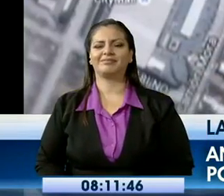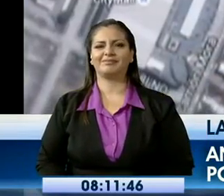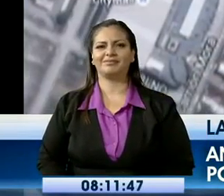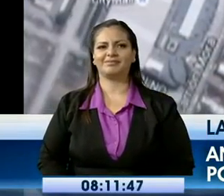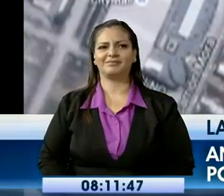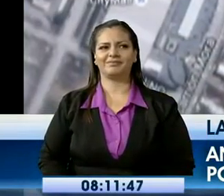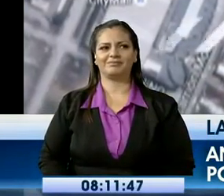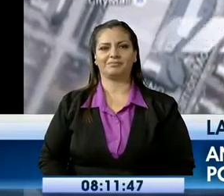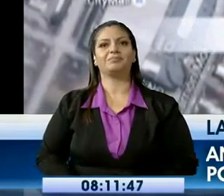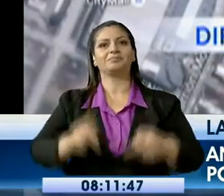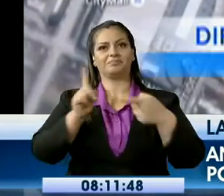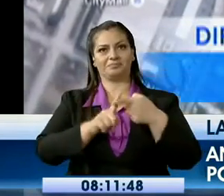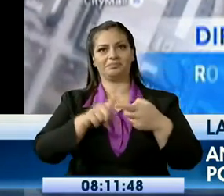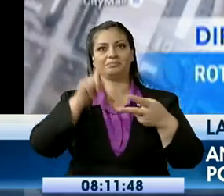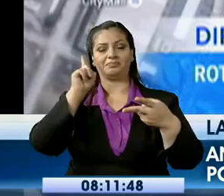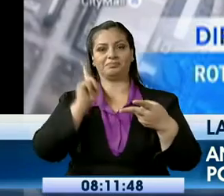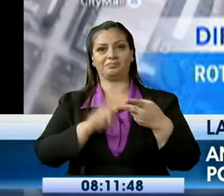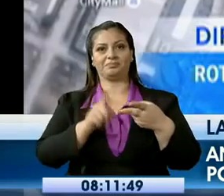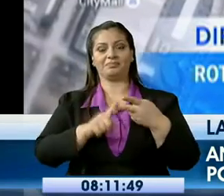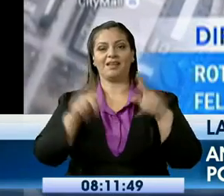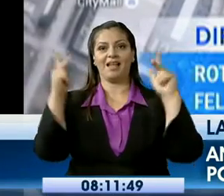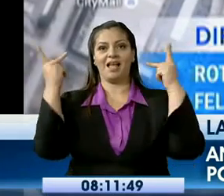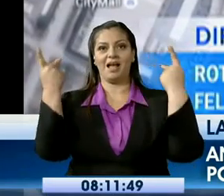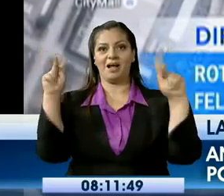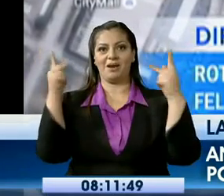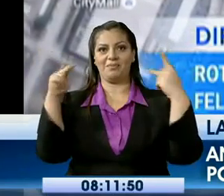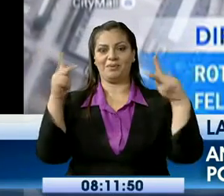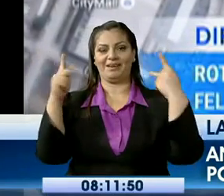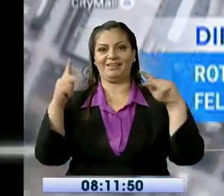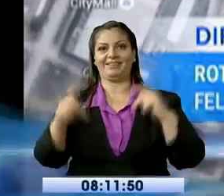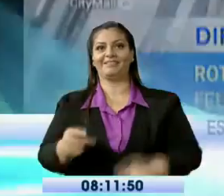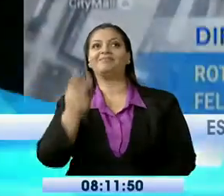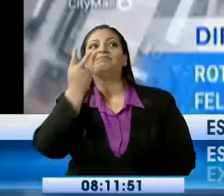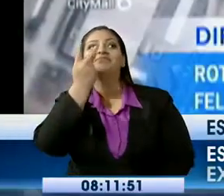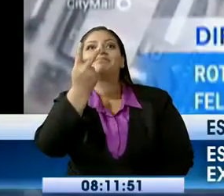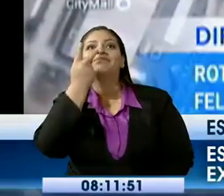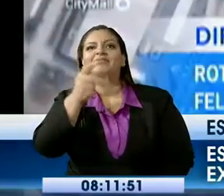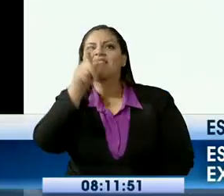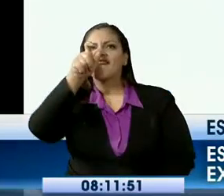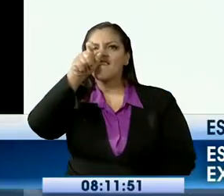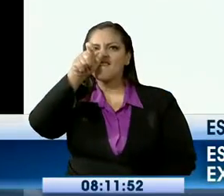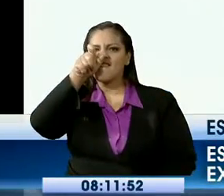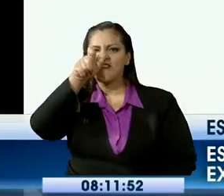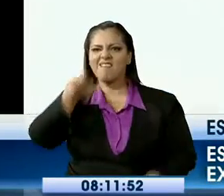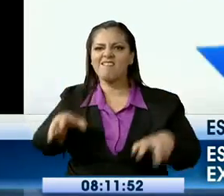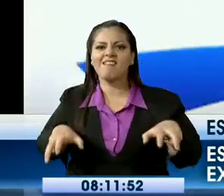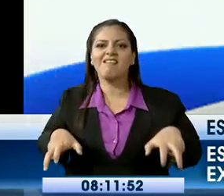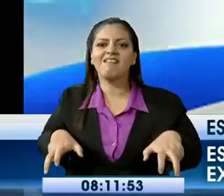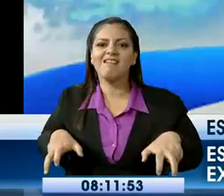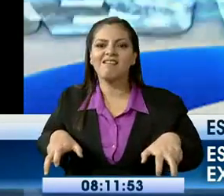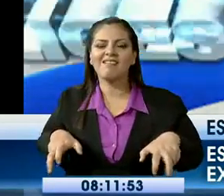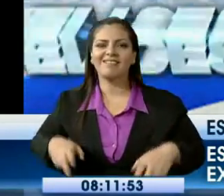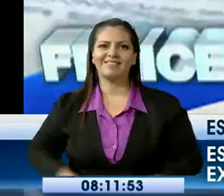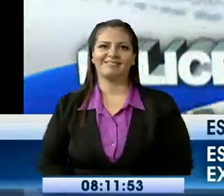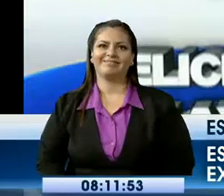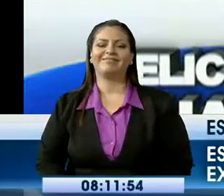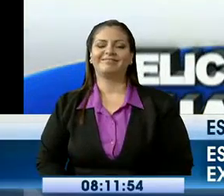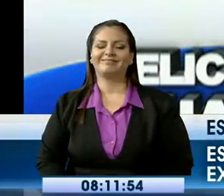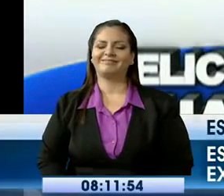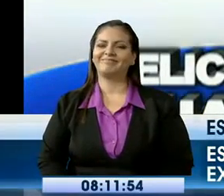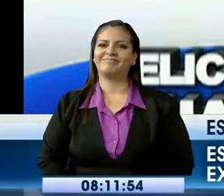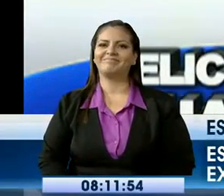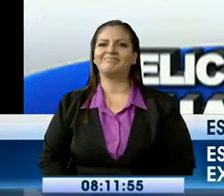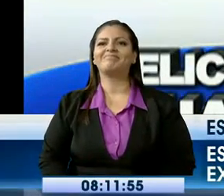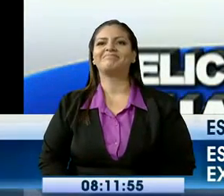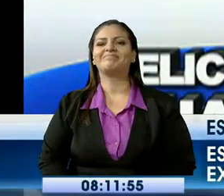En la sexta etapa de la ciudadela alborada al norte está ubicada la escultura al papagayo de Guayaquil, un tributo a